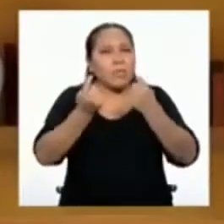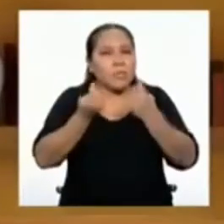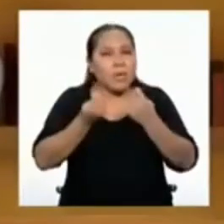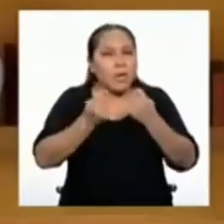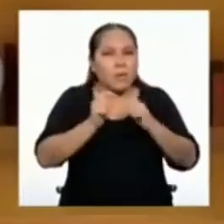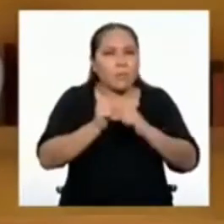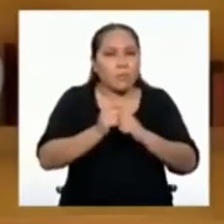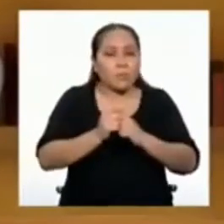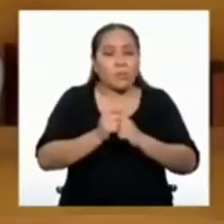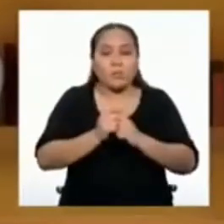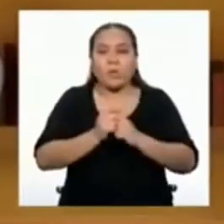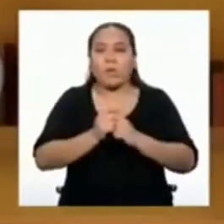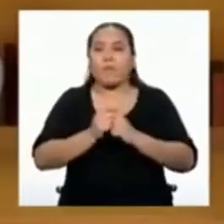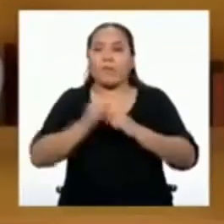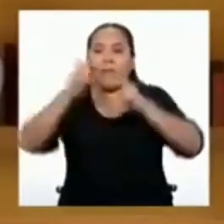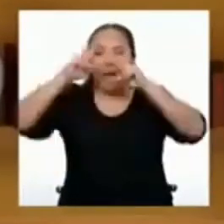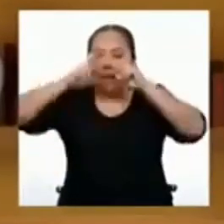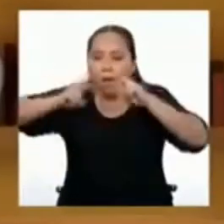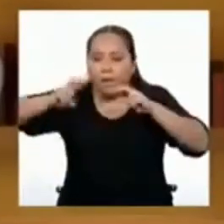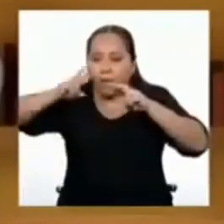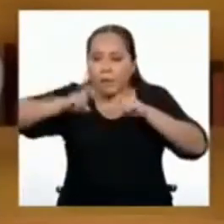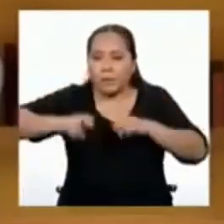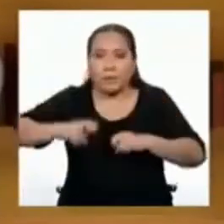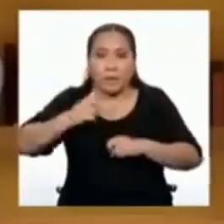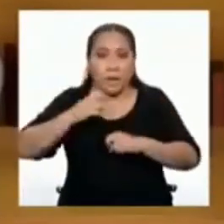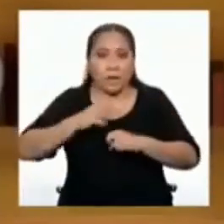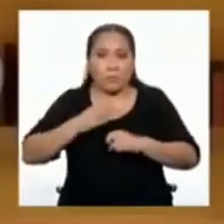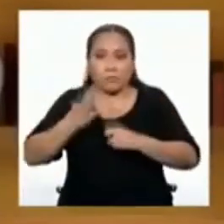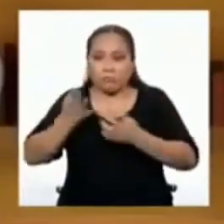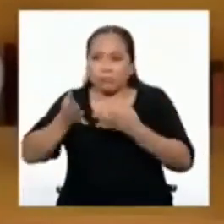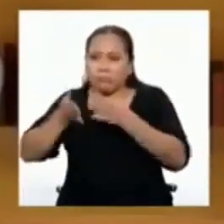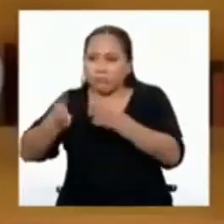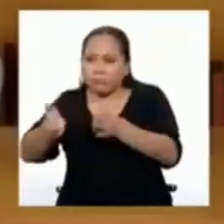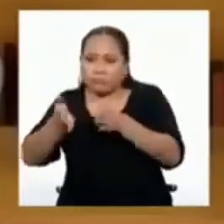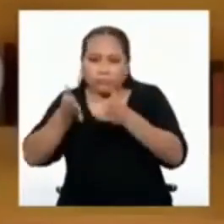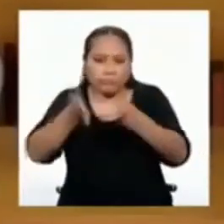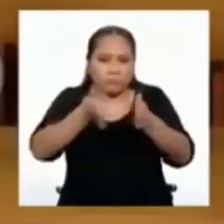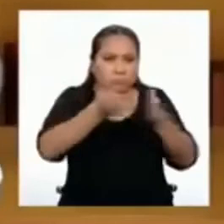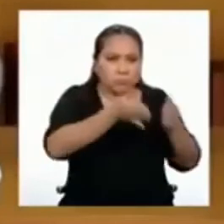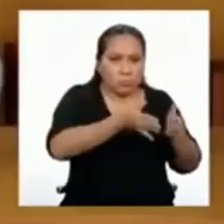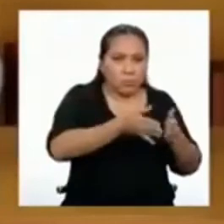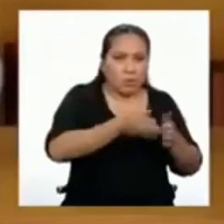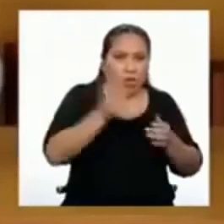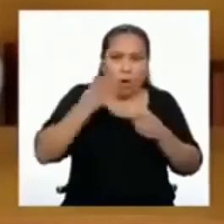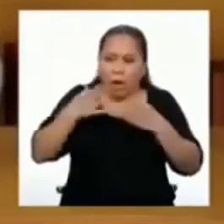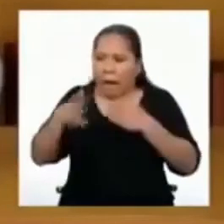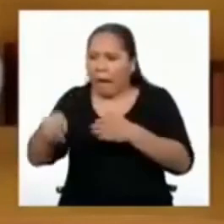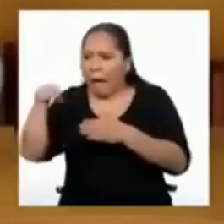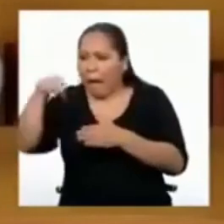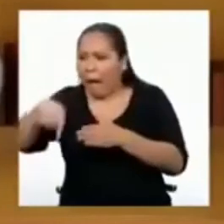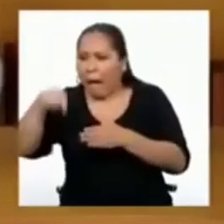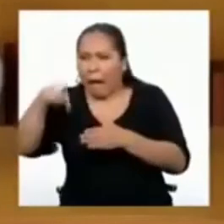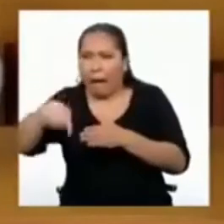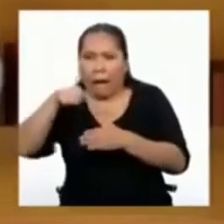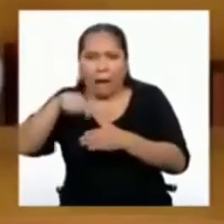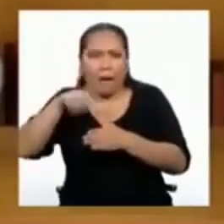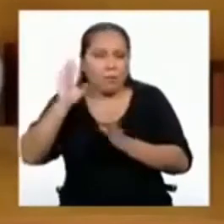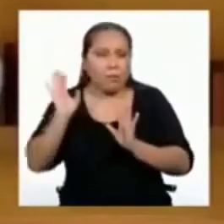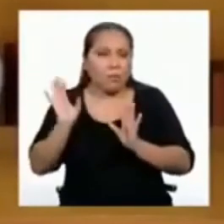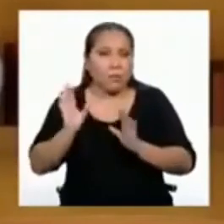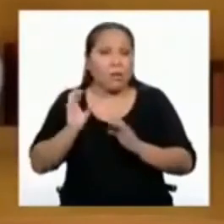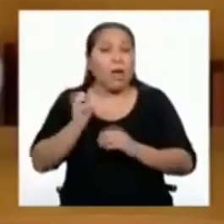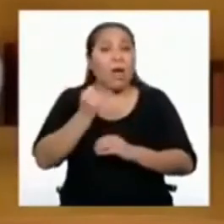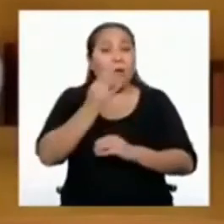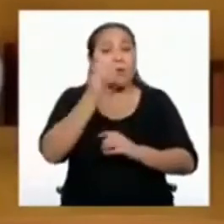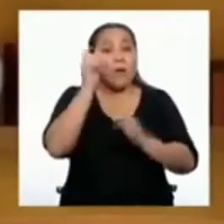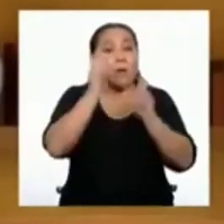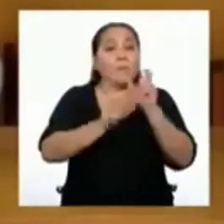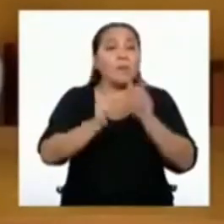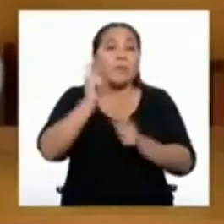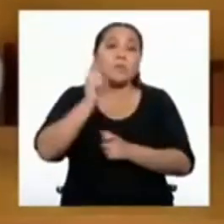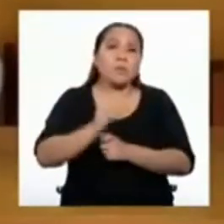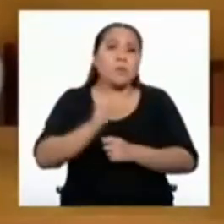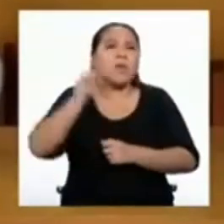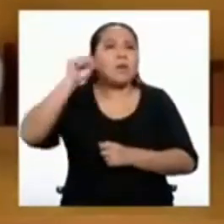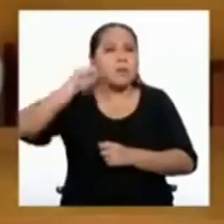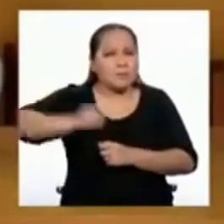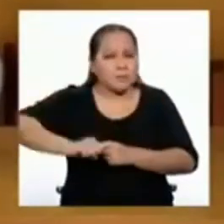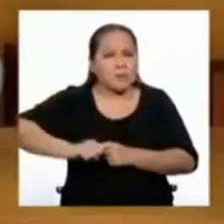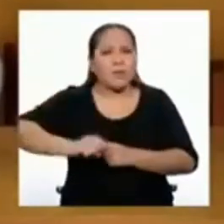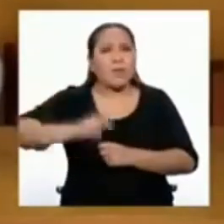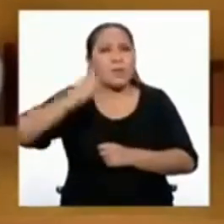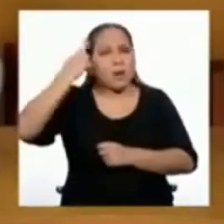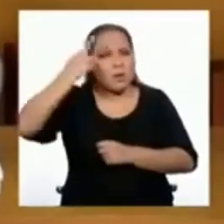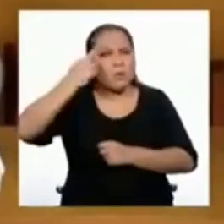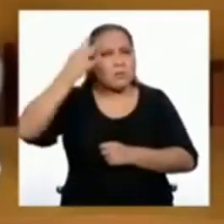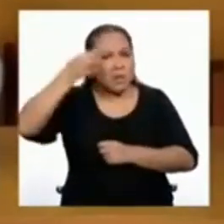sesgarnos con prejuicios hacia alguno de ellos. Porque hay los que tienen motivos reales para salir y los que no.